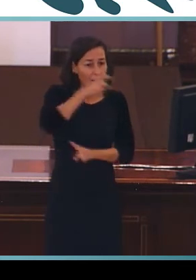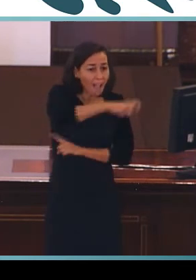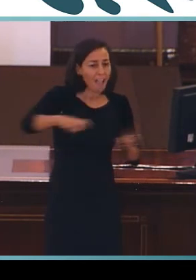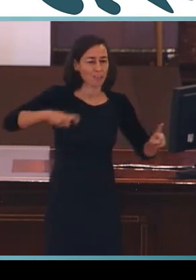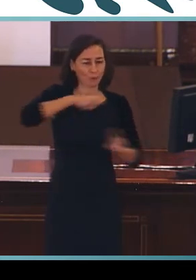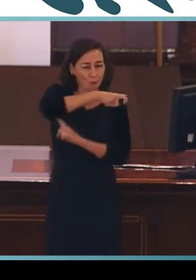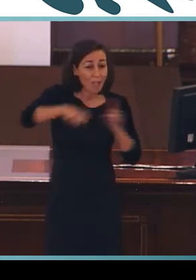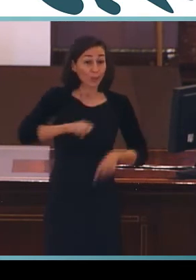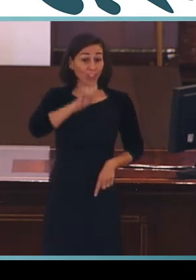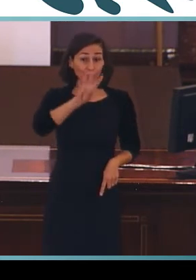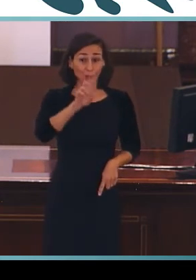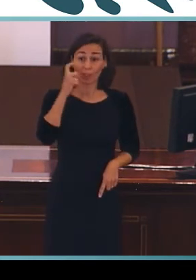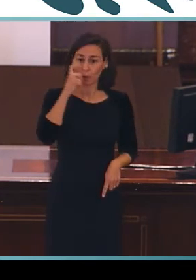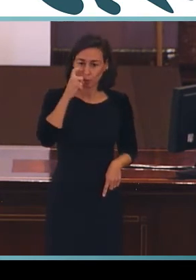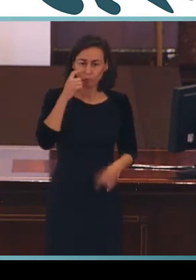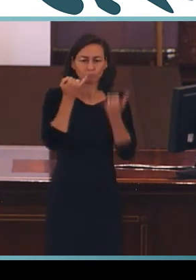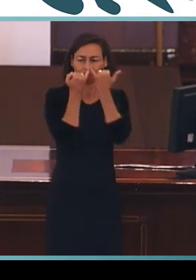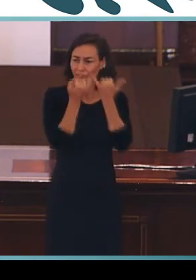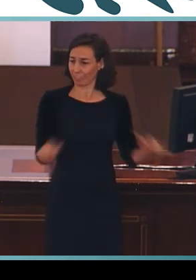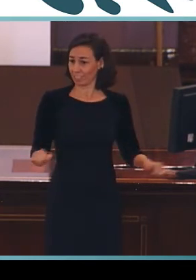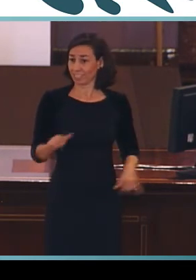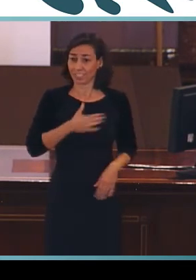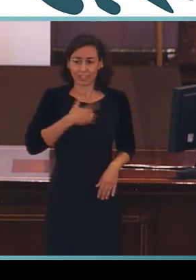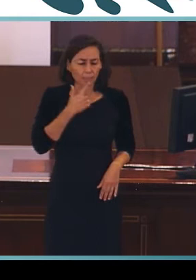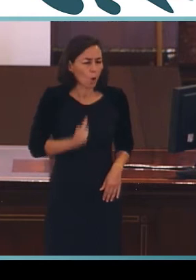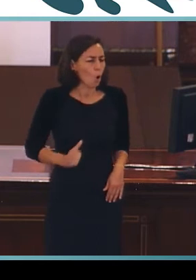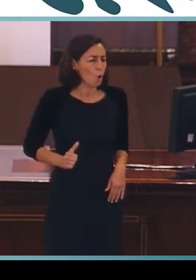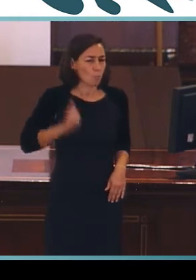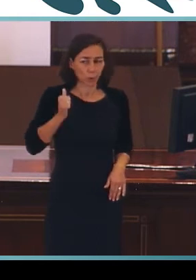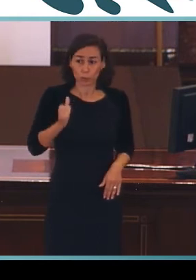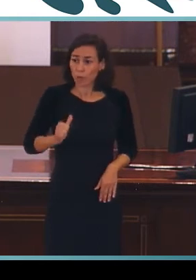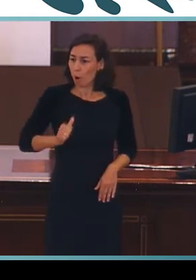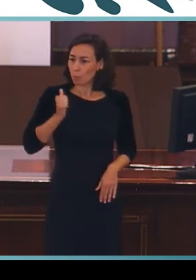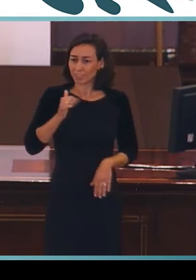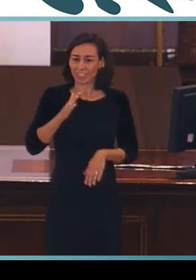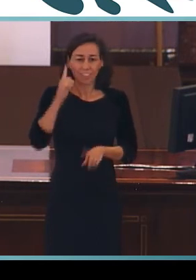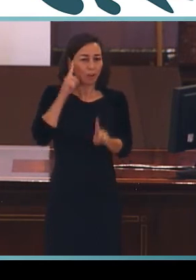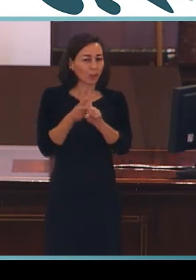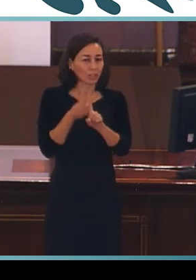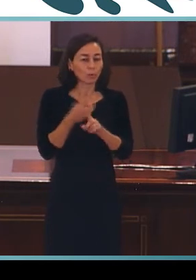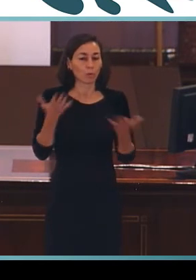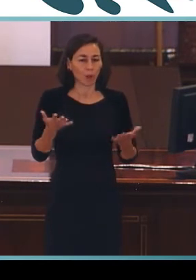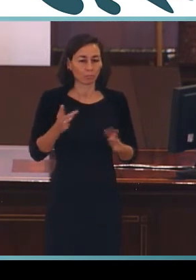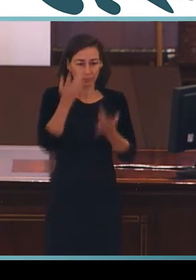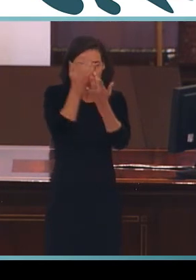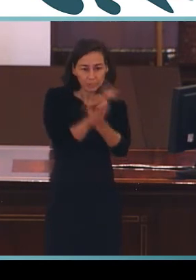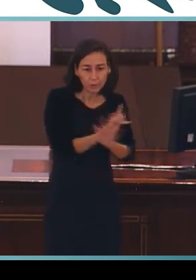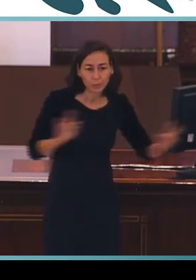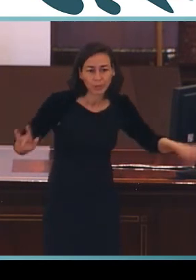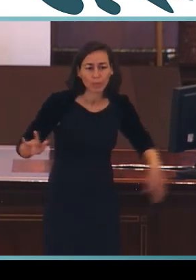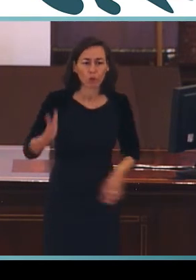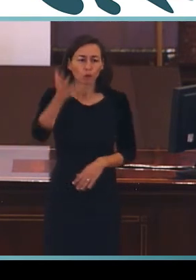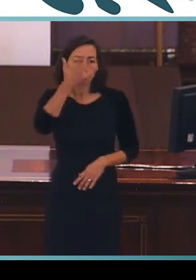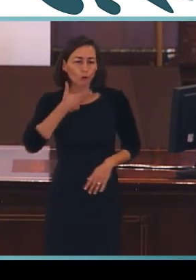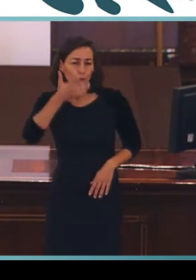este día este 14 de junio como una oportunidad para levantar puentes de sensibilización y de conocimiento